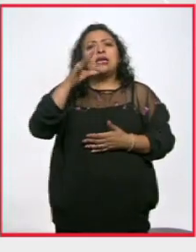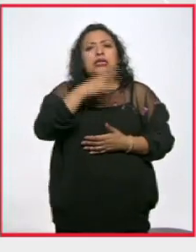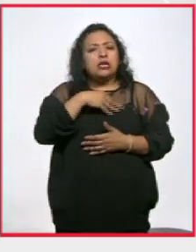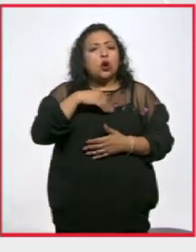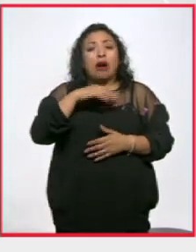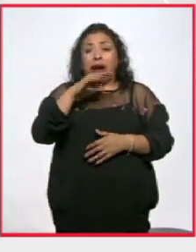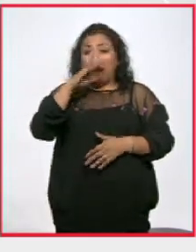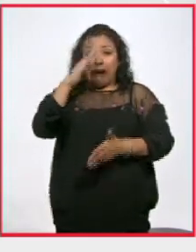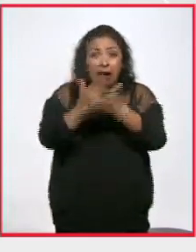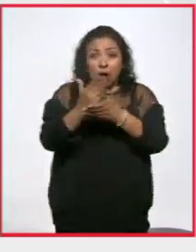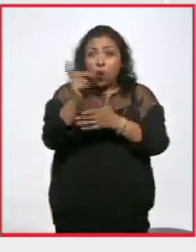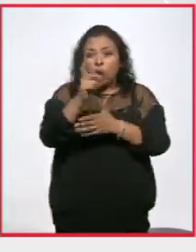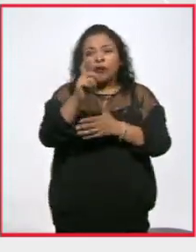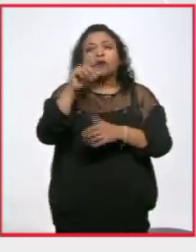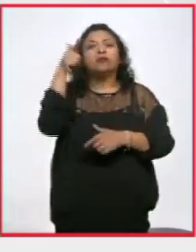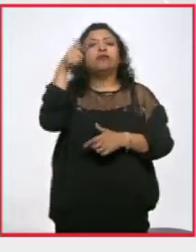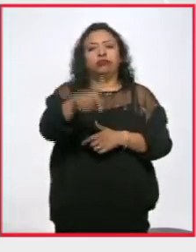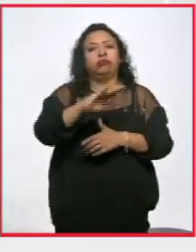encontrarlos.